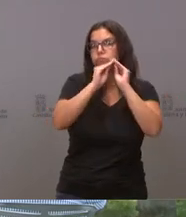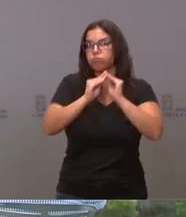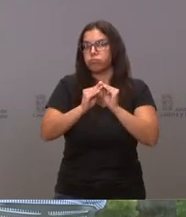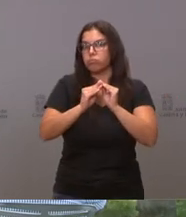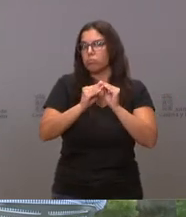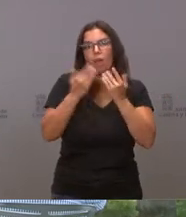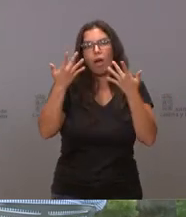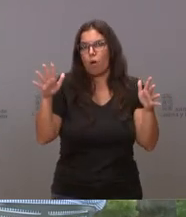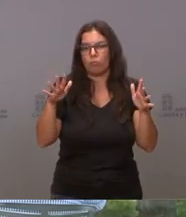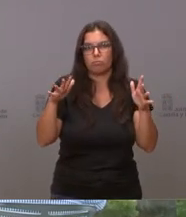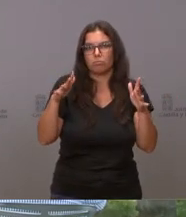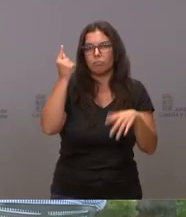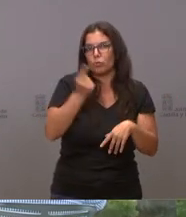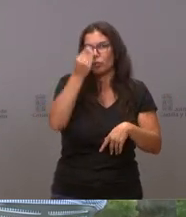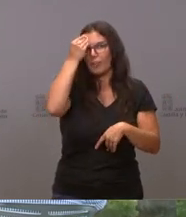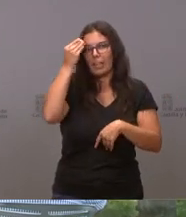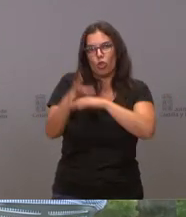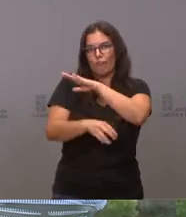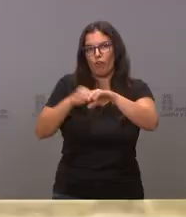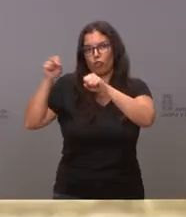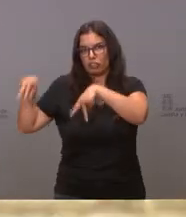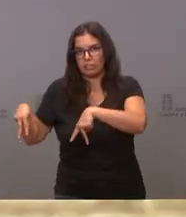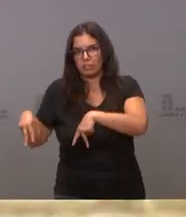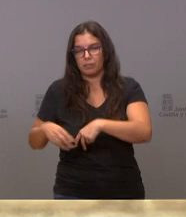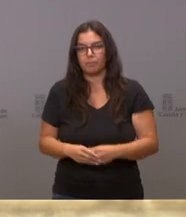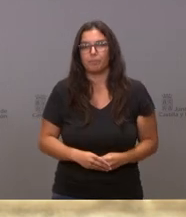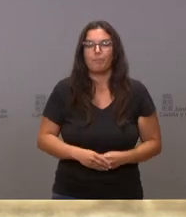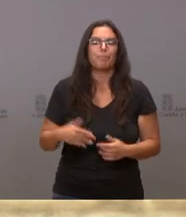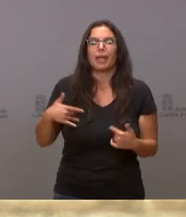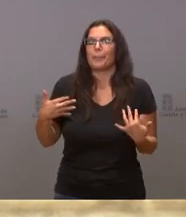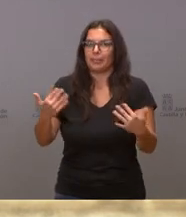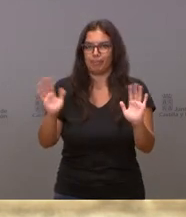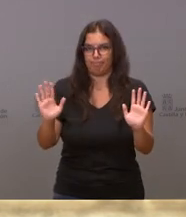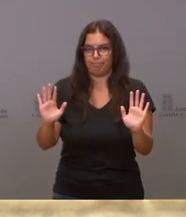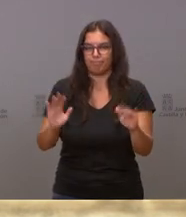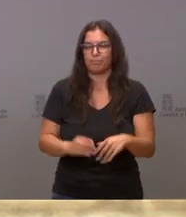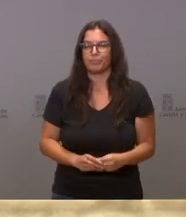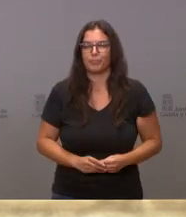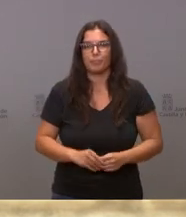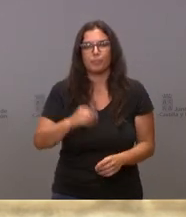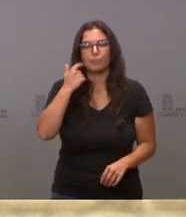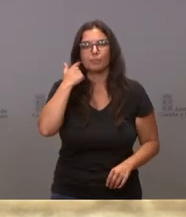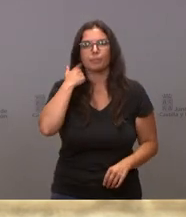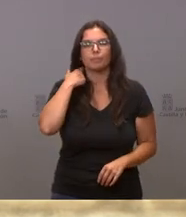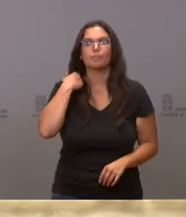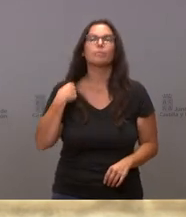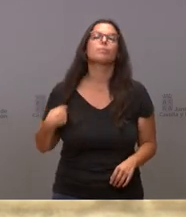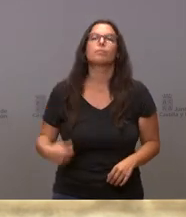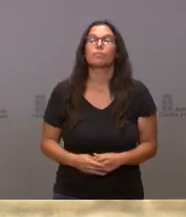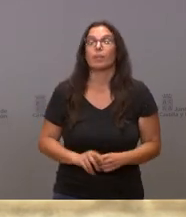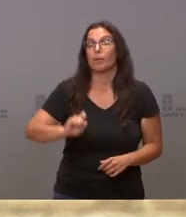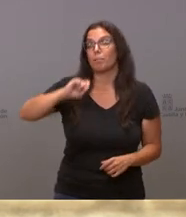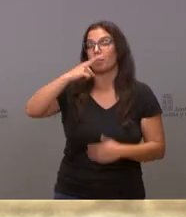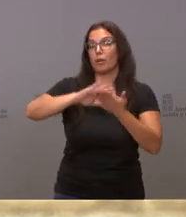presupuestos sin el fondo COVID. Bueno, no nos vamos a precipitar. Mire, el primero que habló de un